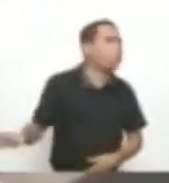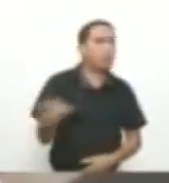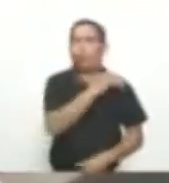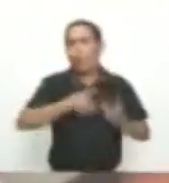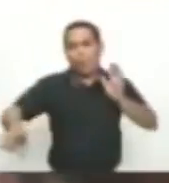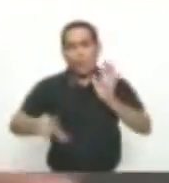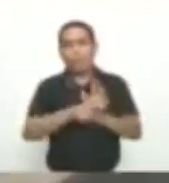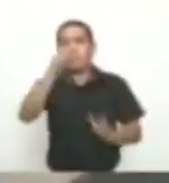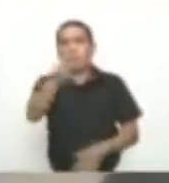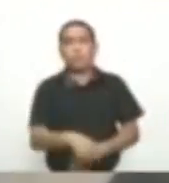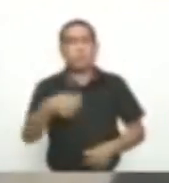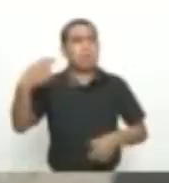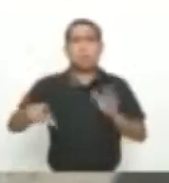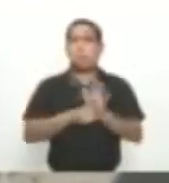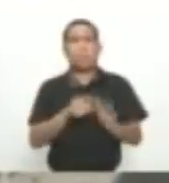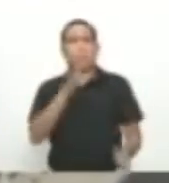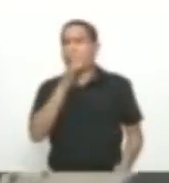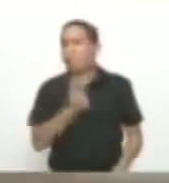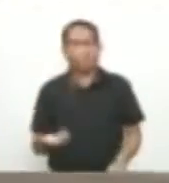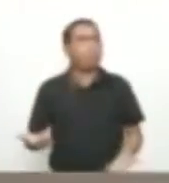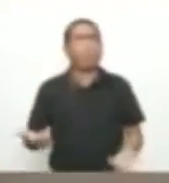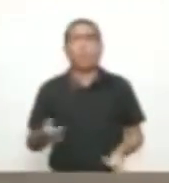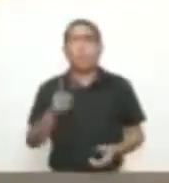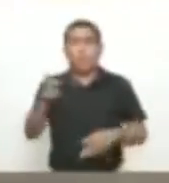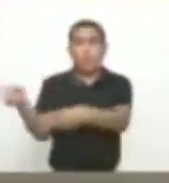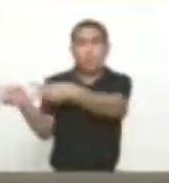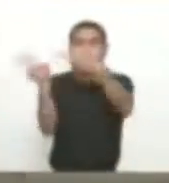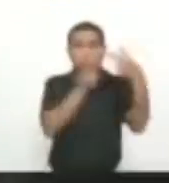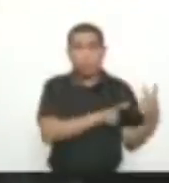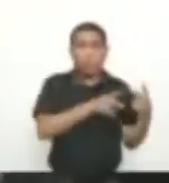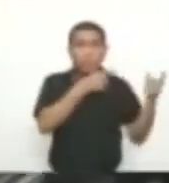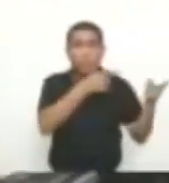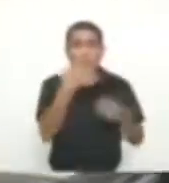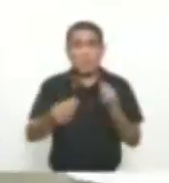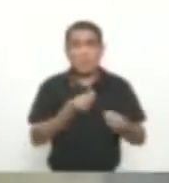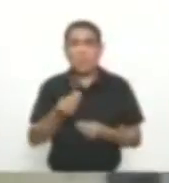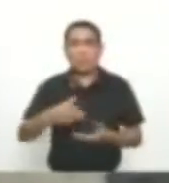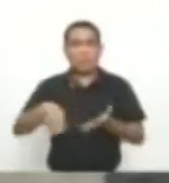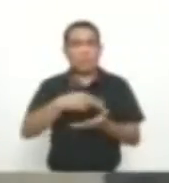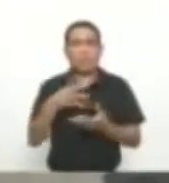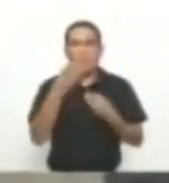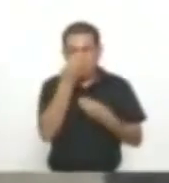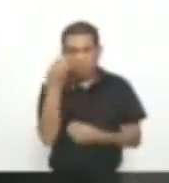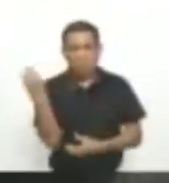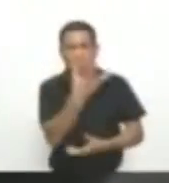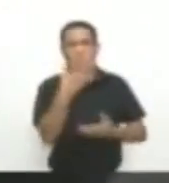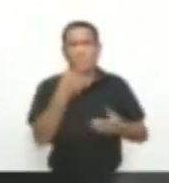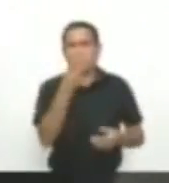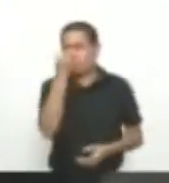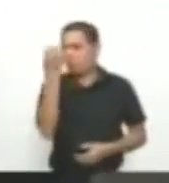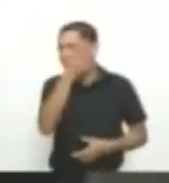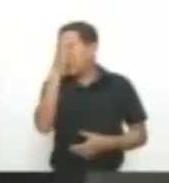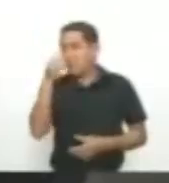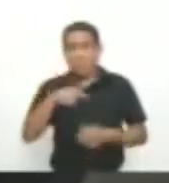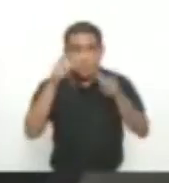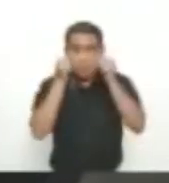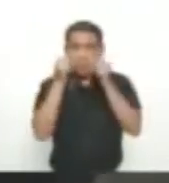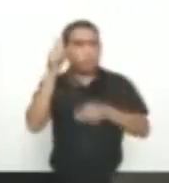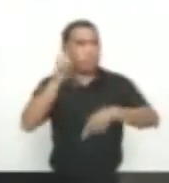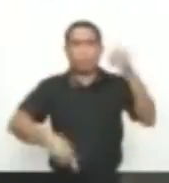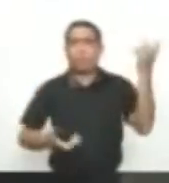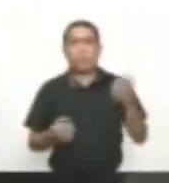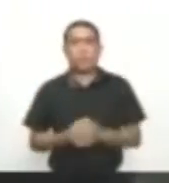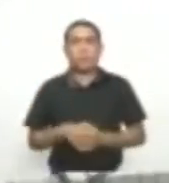una regla Pero aquí no la hay Ese puente Ahí hay bailes Hay de todo Por aquí uno no puede dormir En Santa Marta Junior